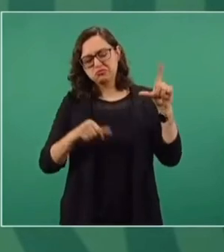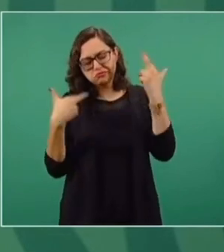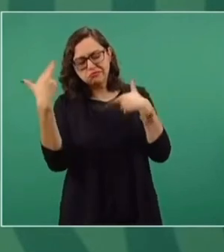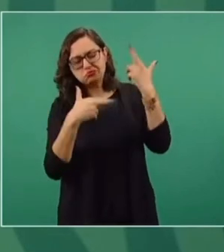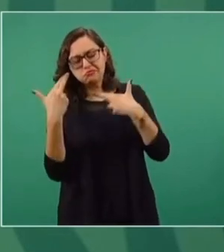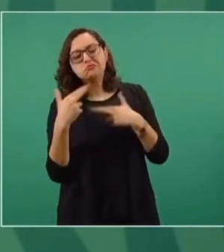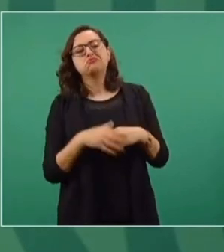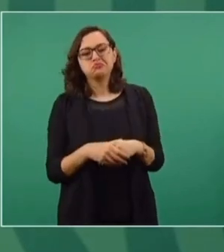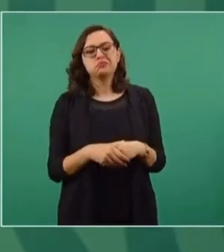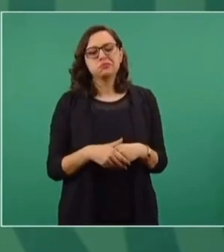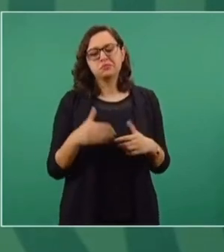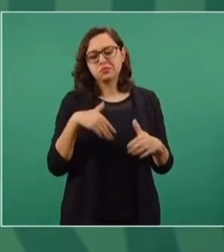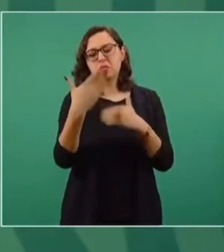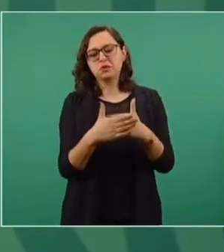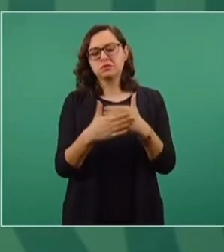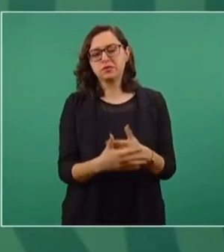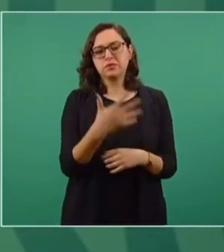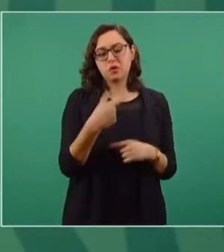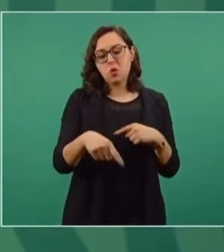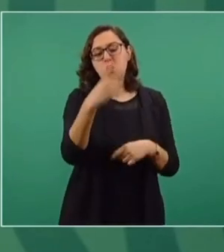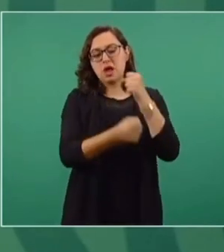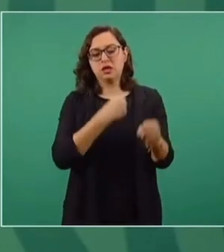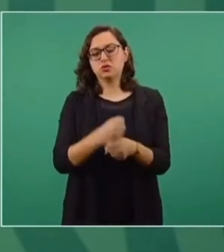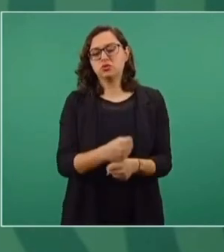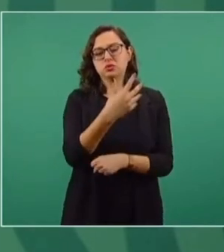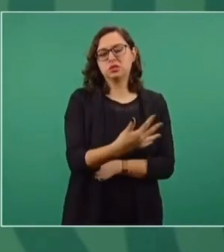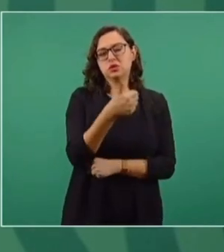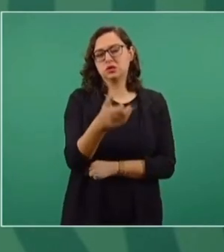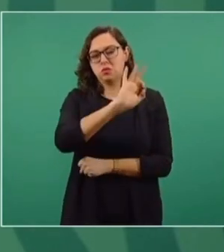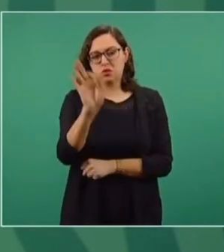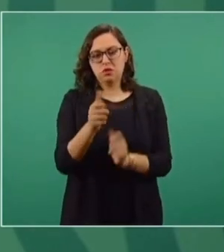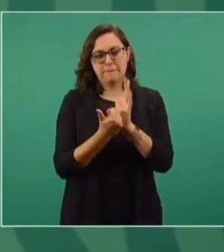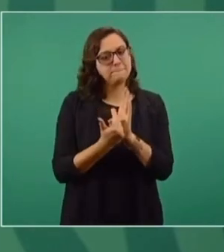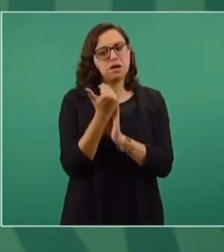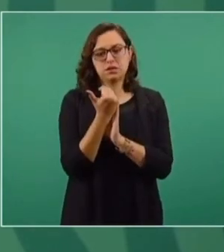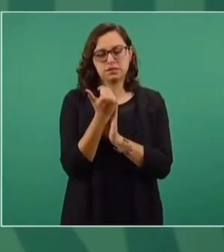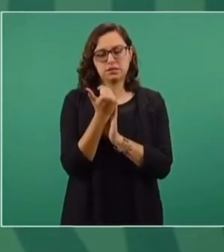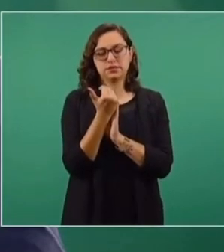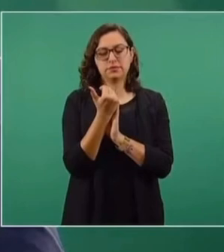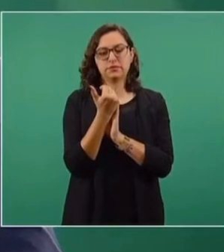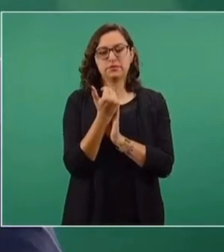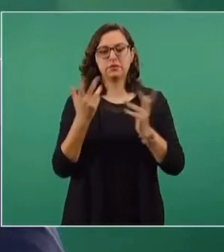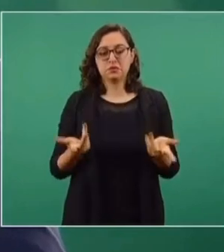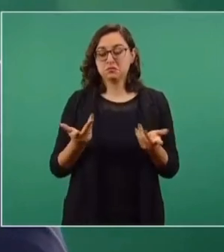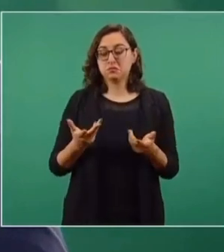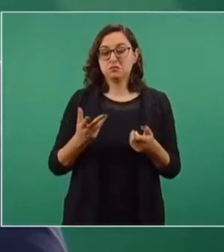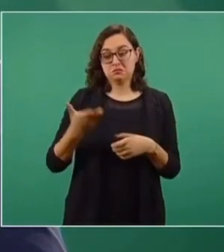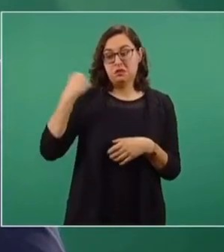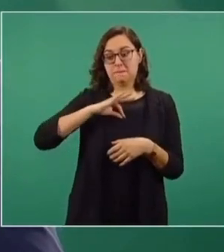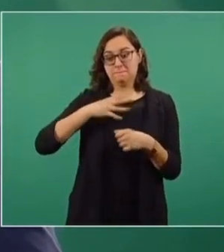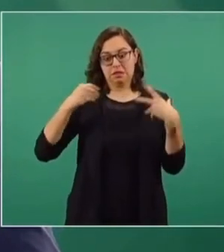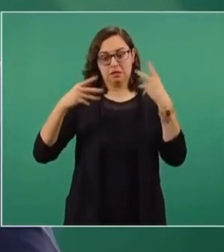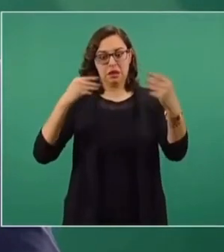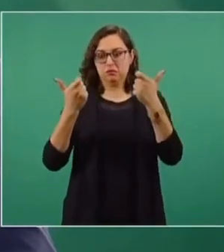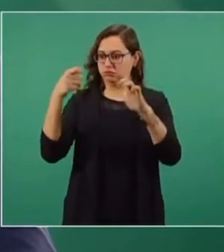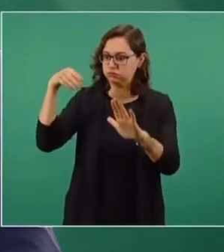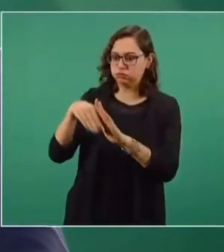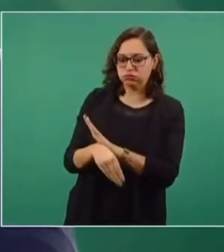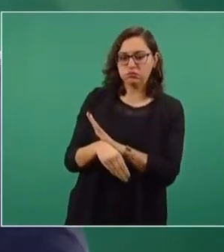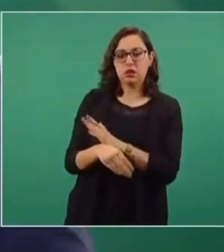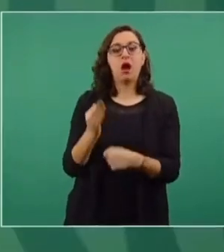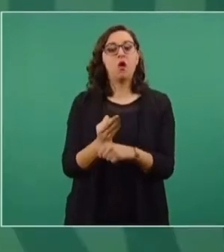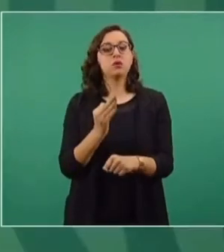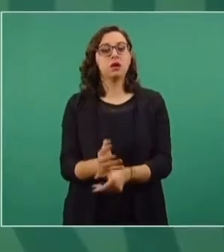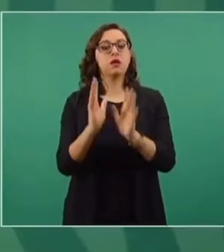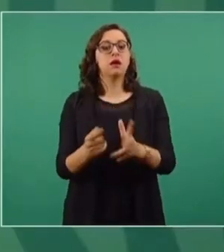crecer de cinco a seis por ciento este año y que ya nos estamos recuperando en